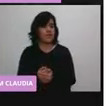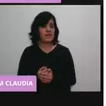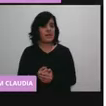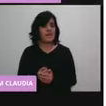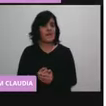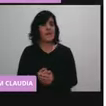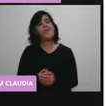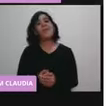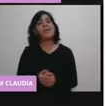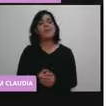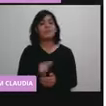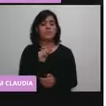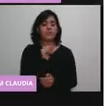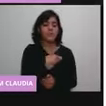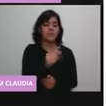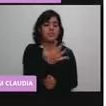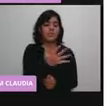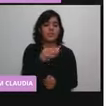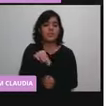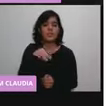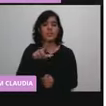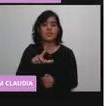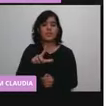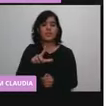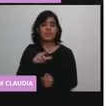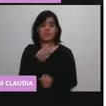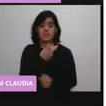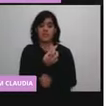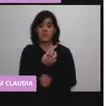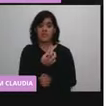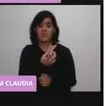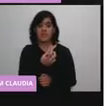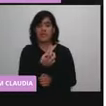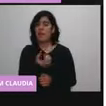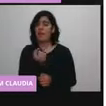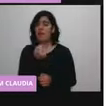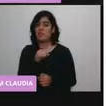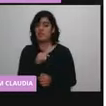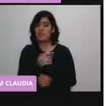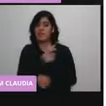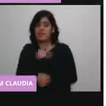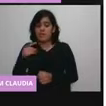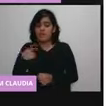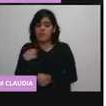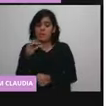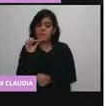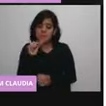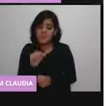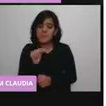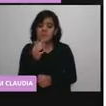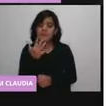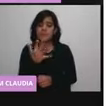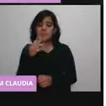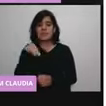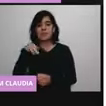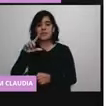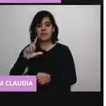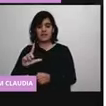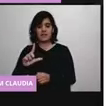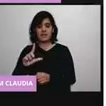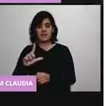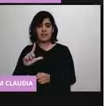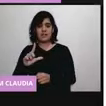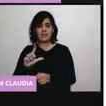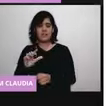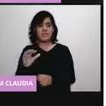mililitros, porque sí tiene que ser exactamente el 0.5 mililitros. Y si por una casualidad